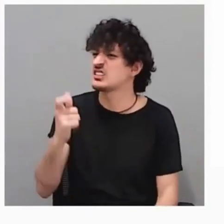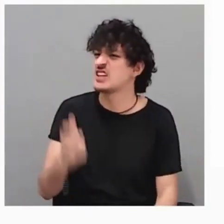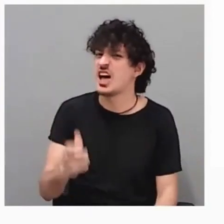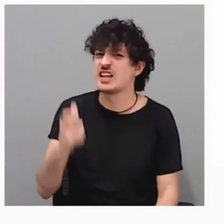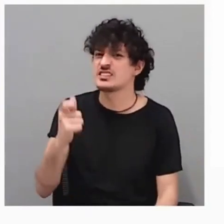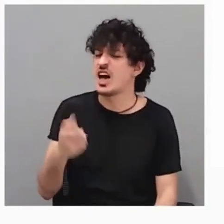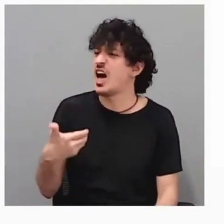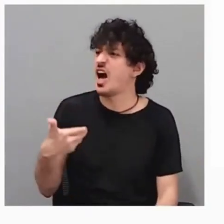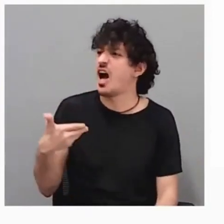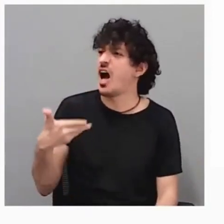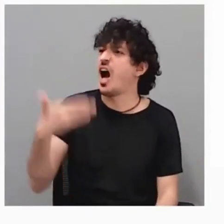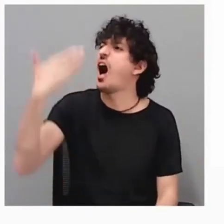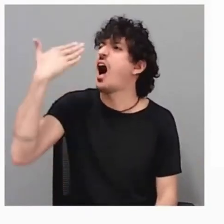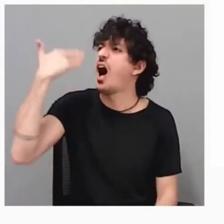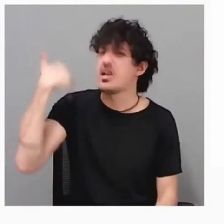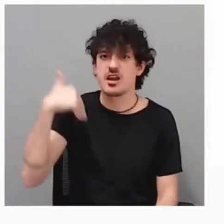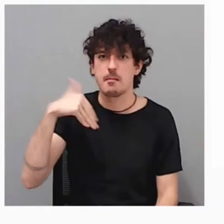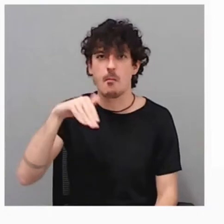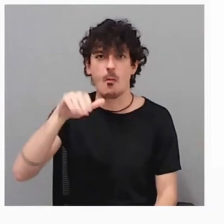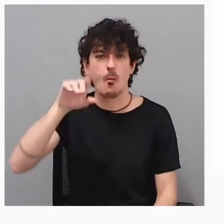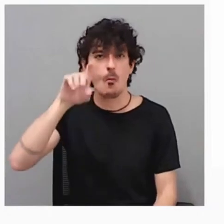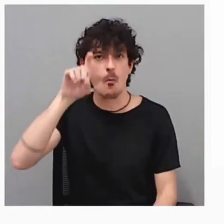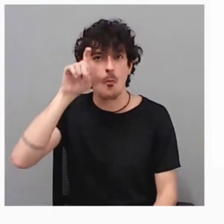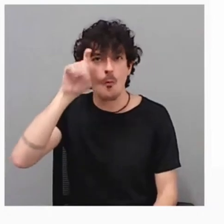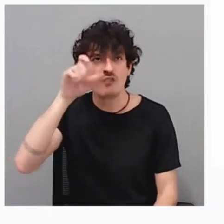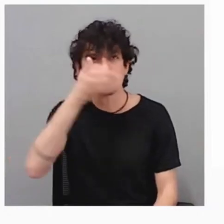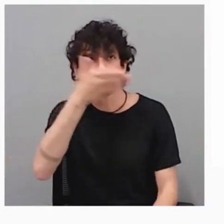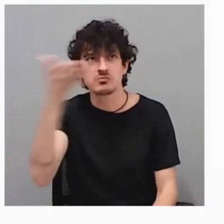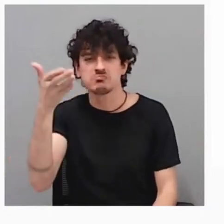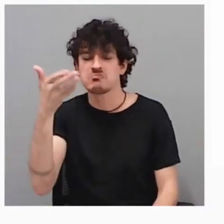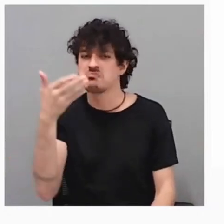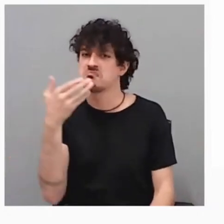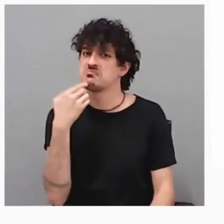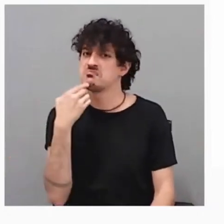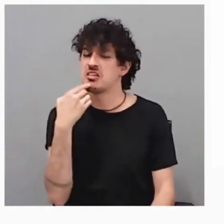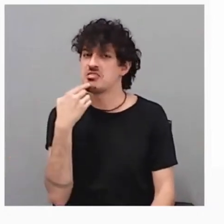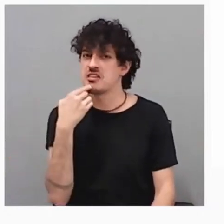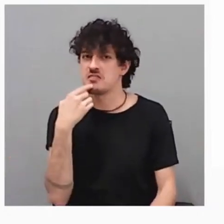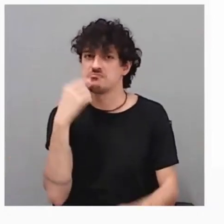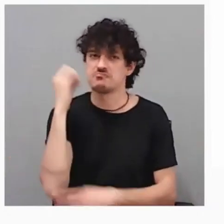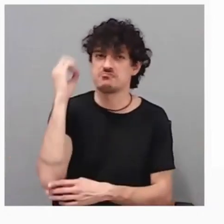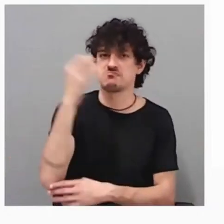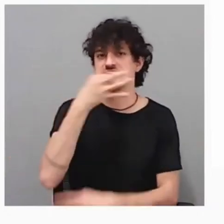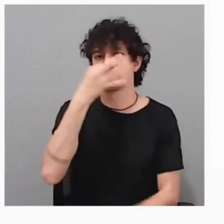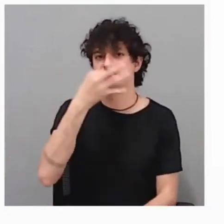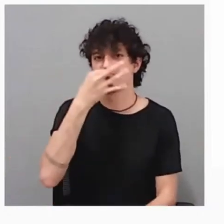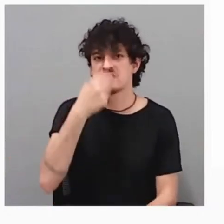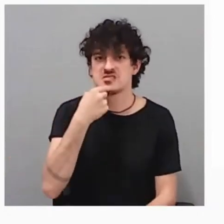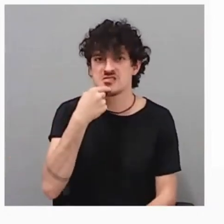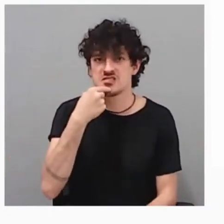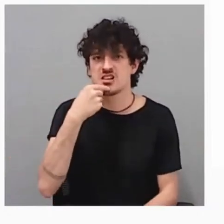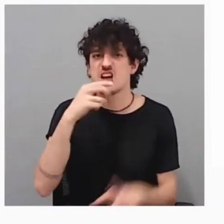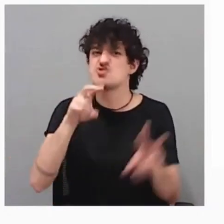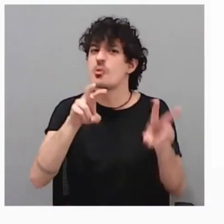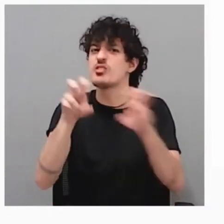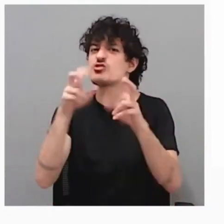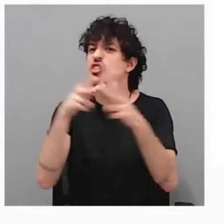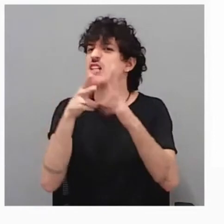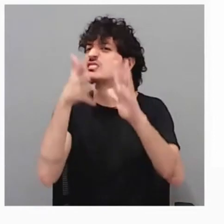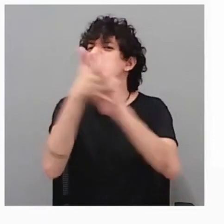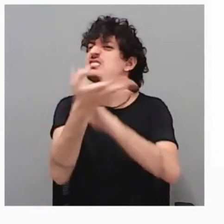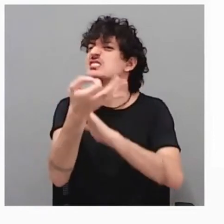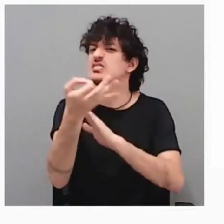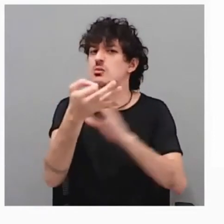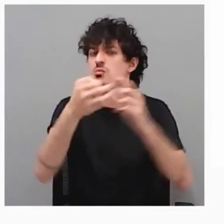Ayer también los profesores concluían que había muchas definiciones de innovación social y nosotros creíamos muy